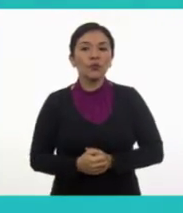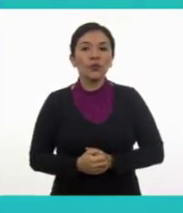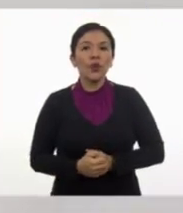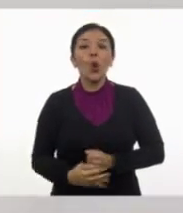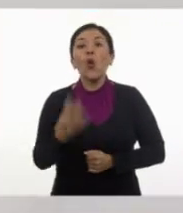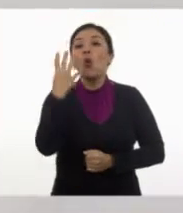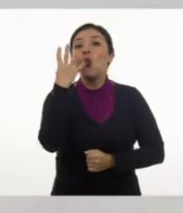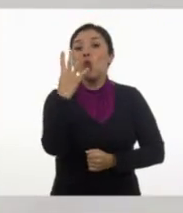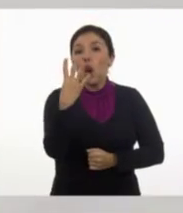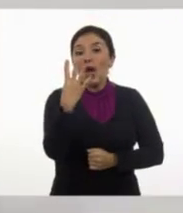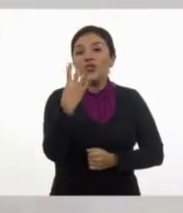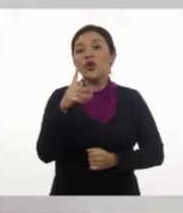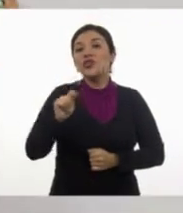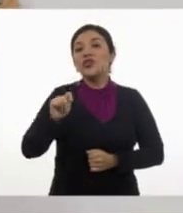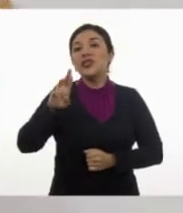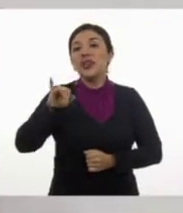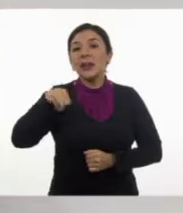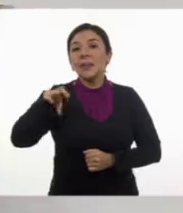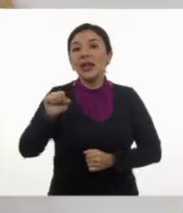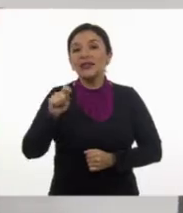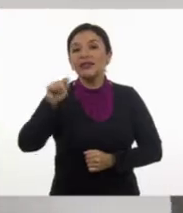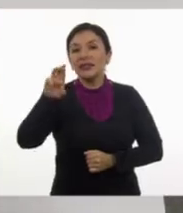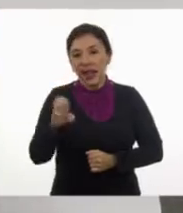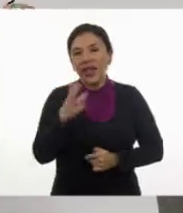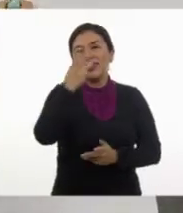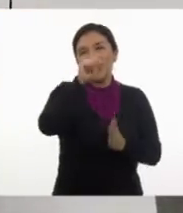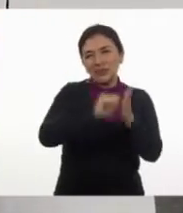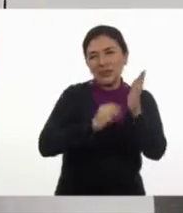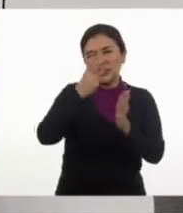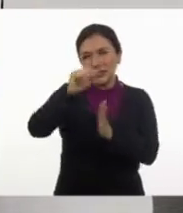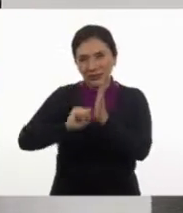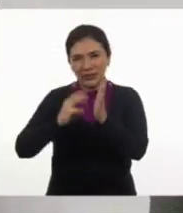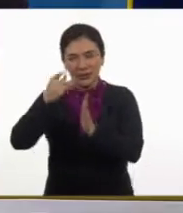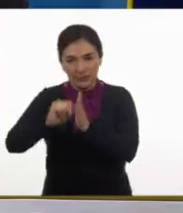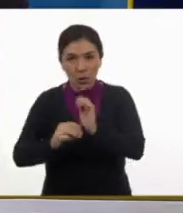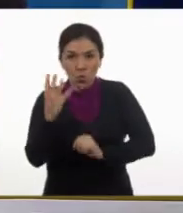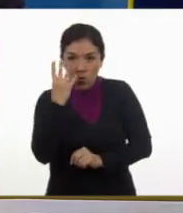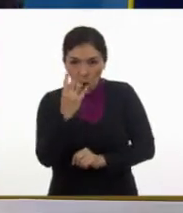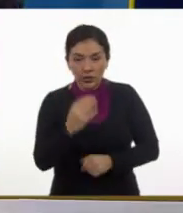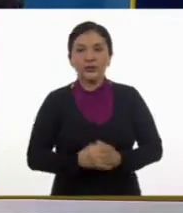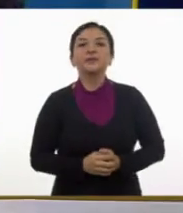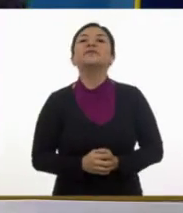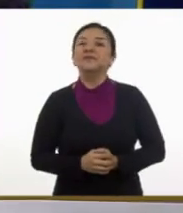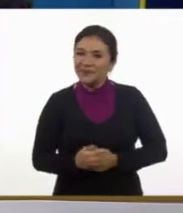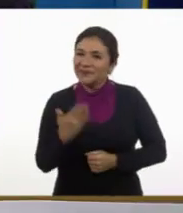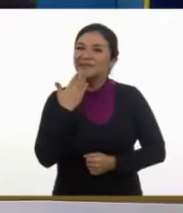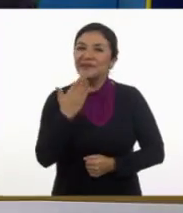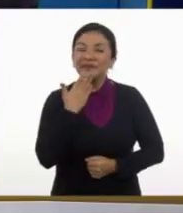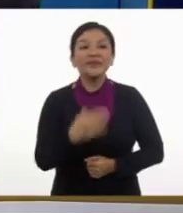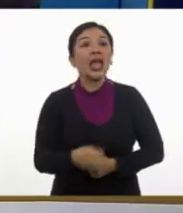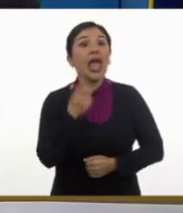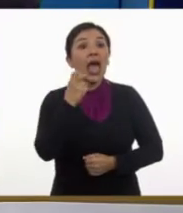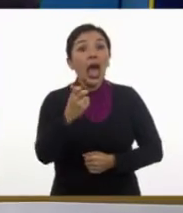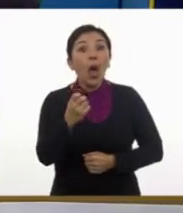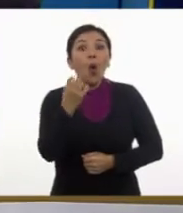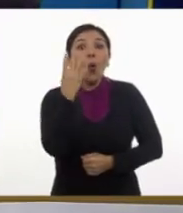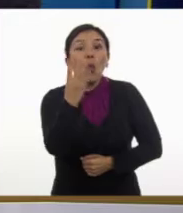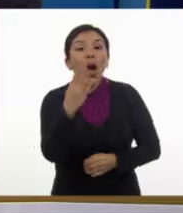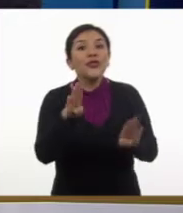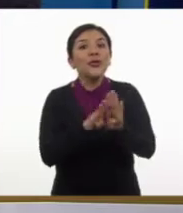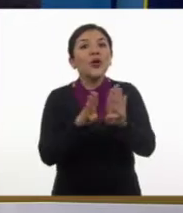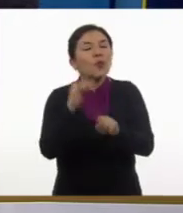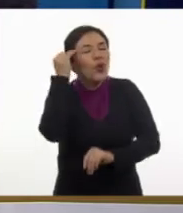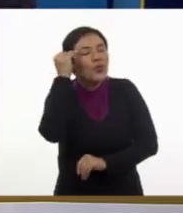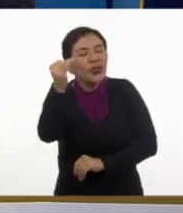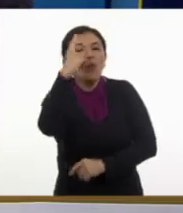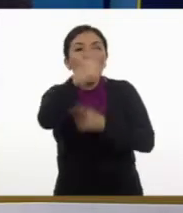cuántos? Cuatro trimestres. Cuatro trimestres. Muy bien. Eso es cuatro como las estaciones